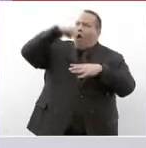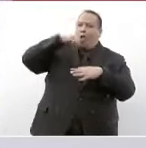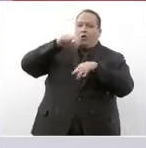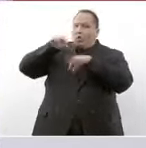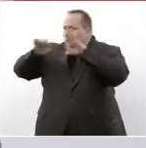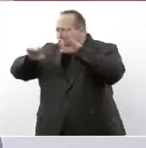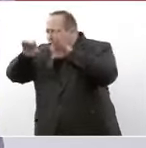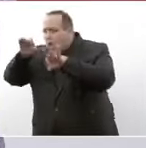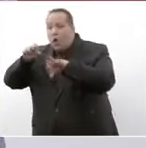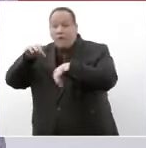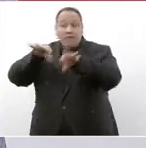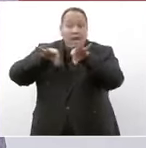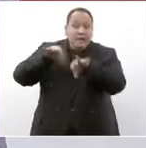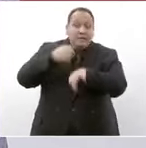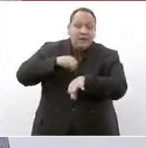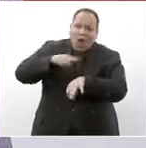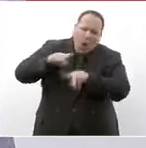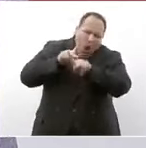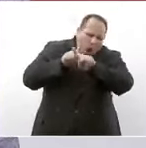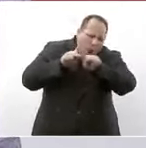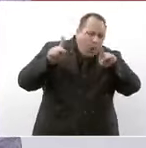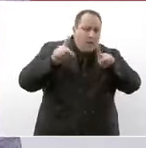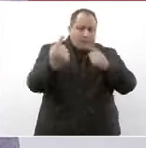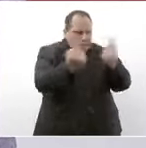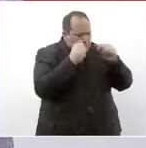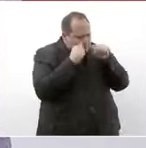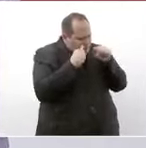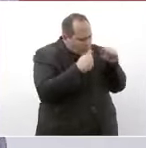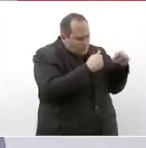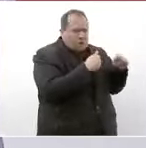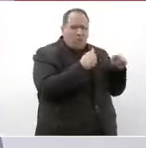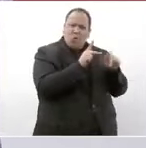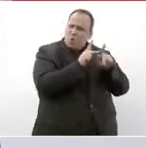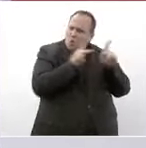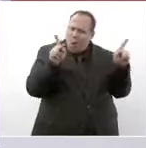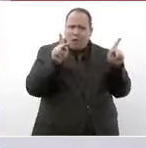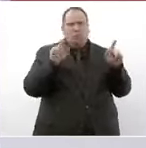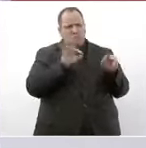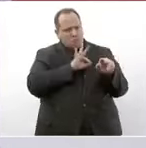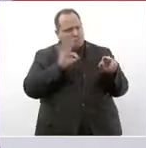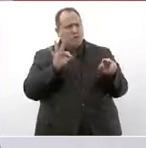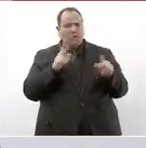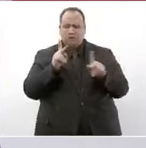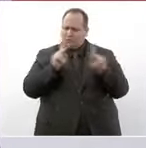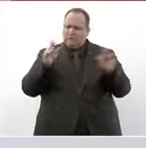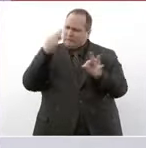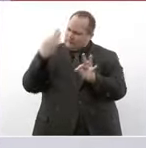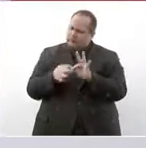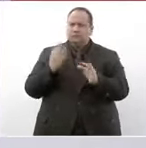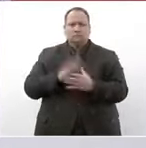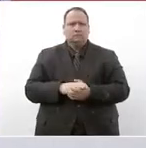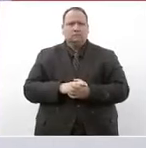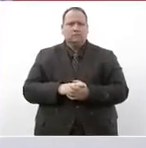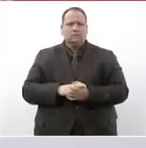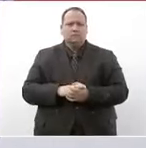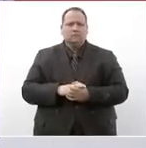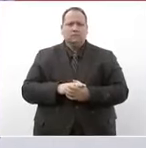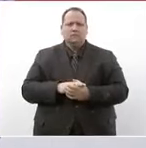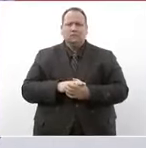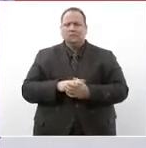enfermera sin un trabajador de la salud para ser atendido no se